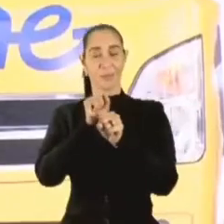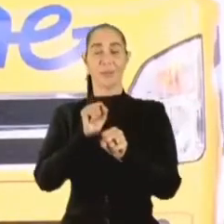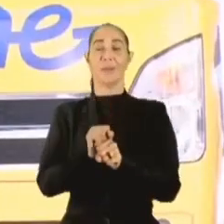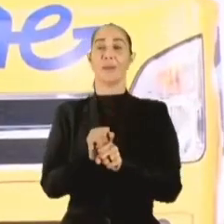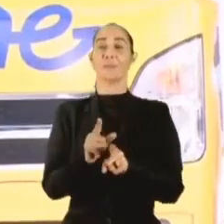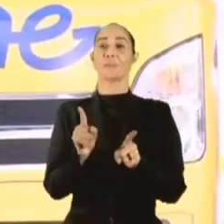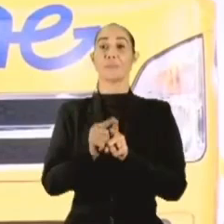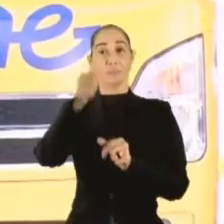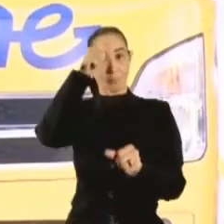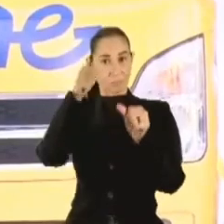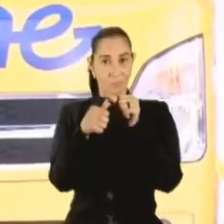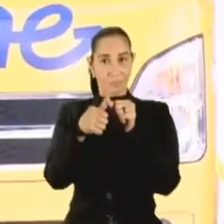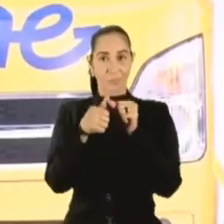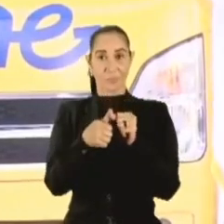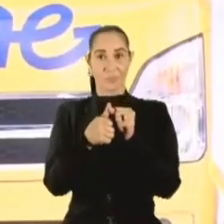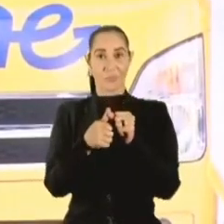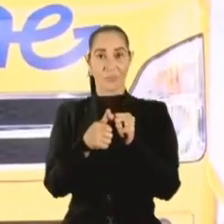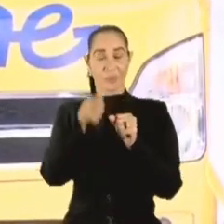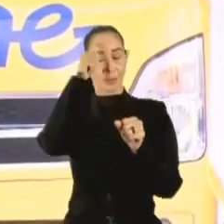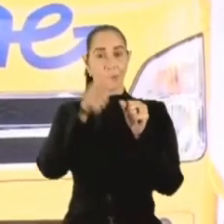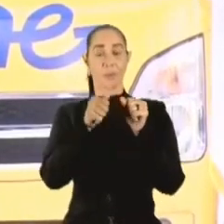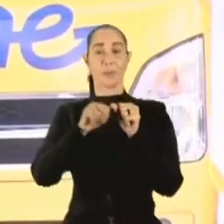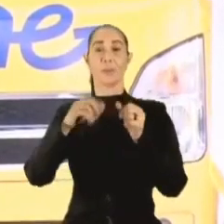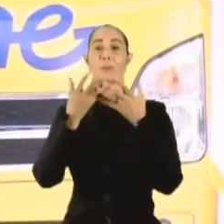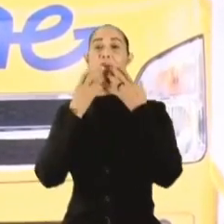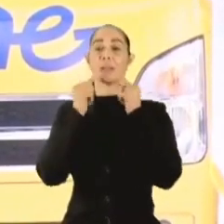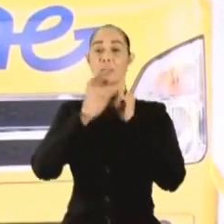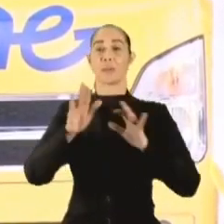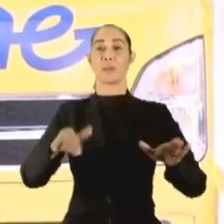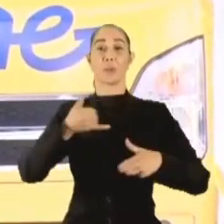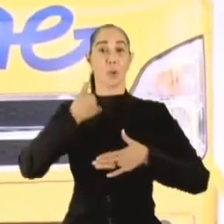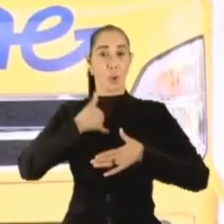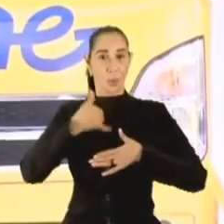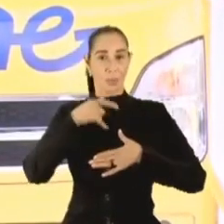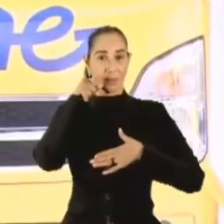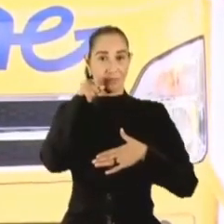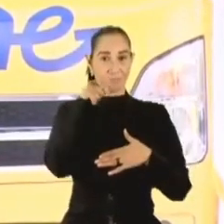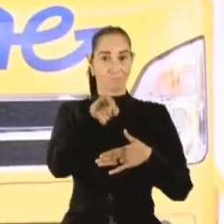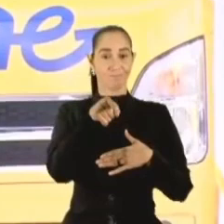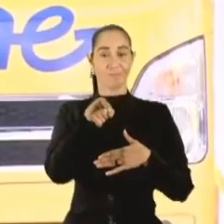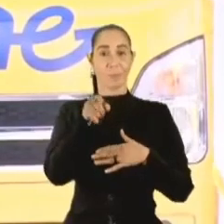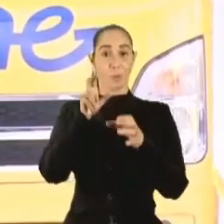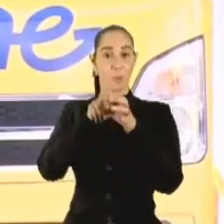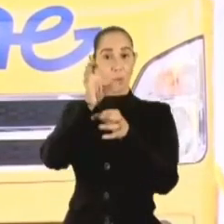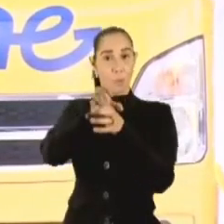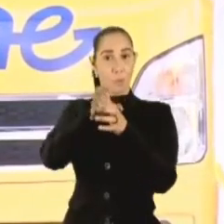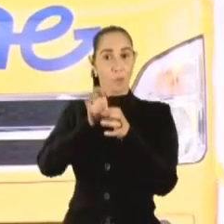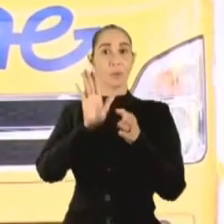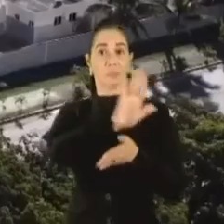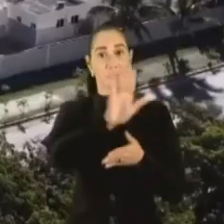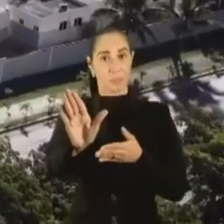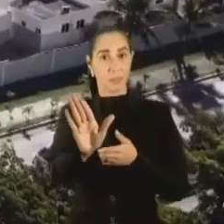y recuerden a nuestros queridos niños y jóvenes que esas esas autobuses son de